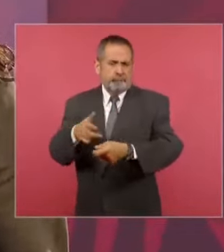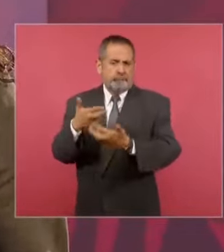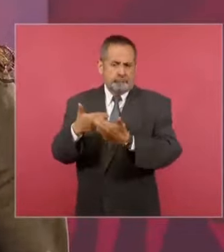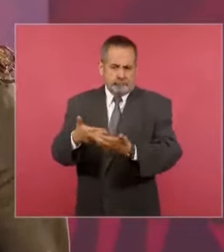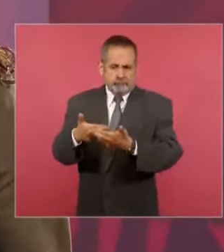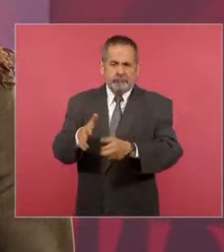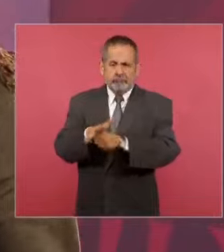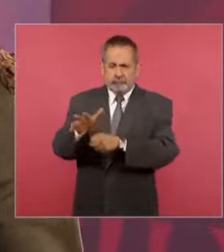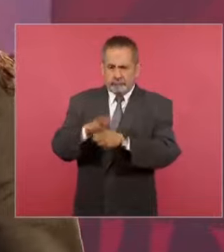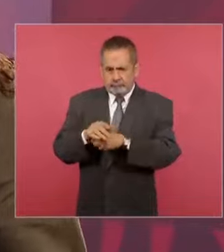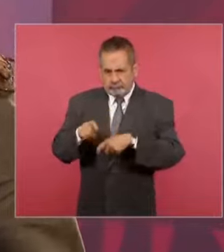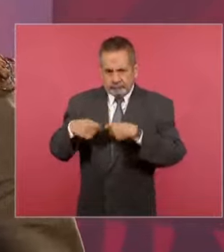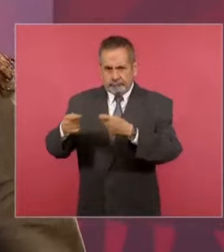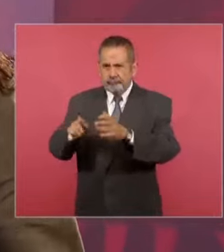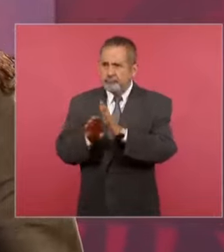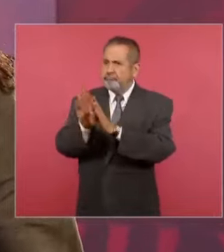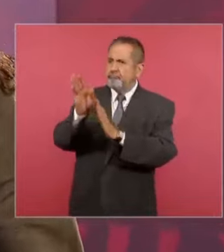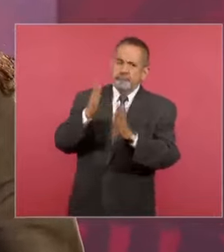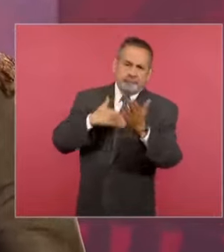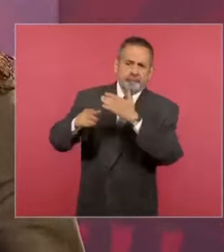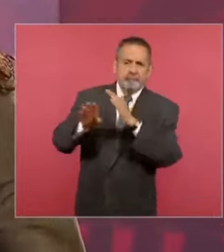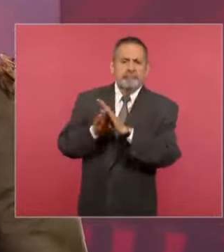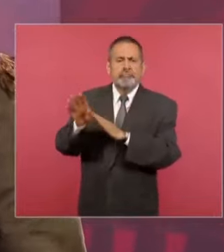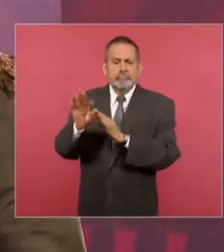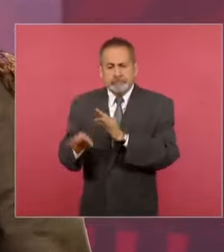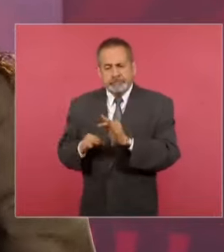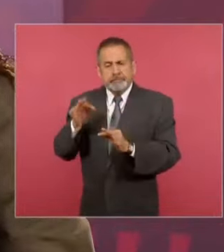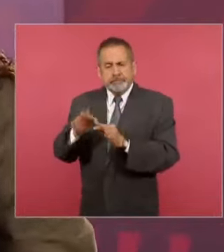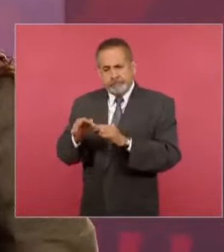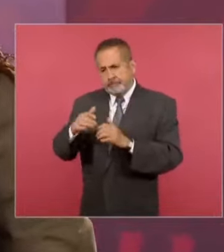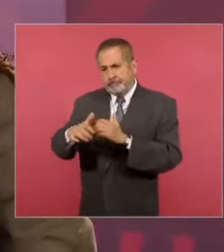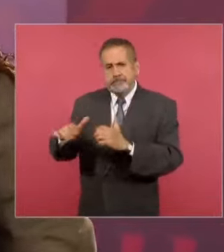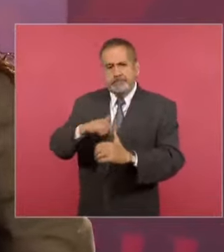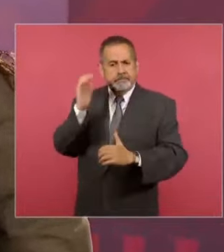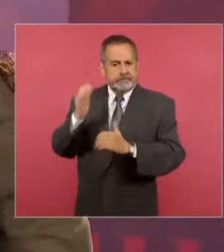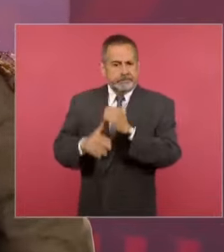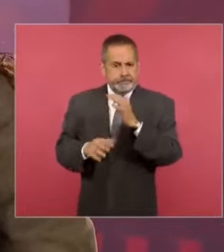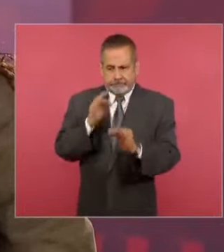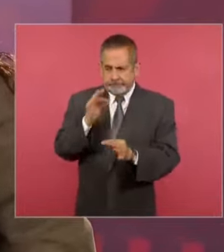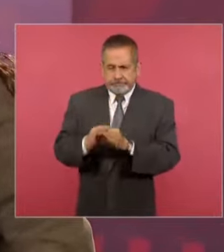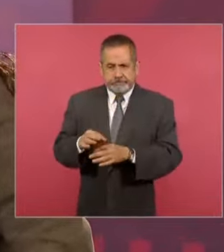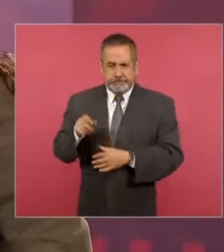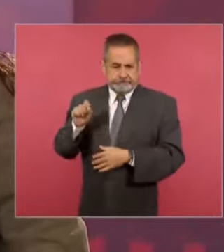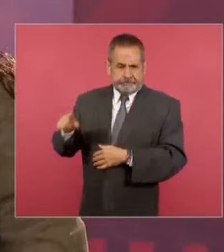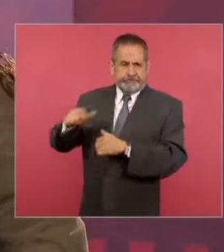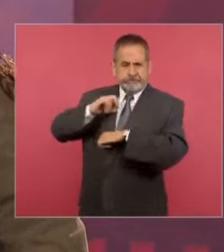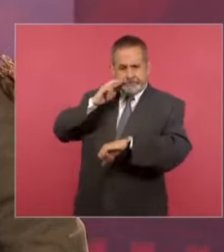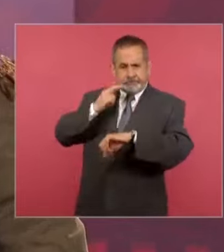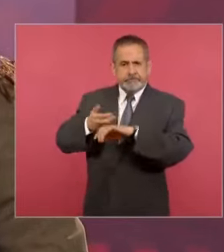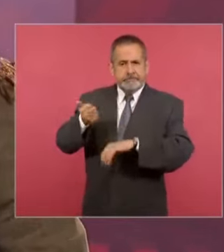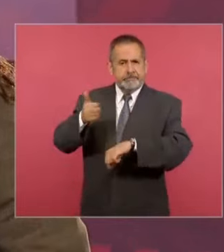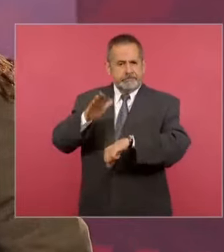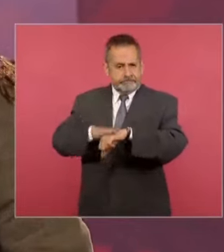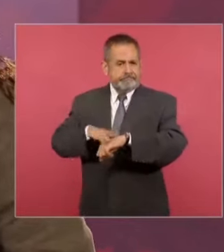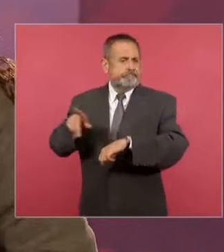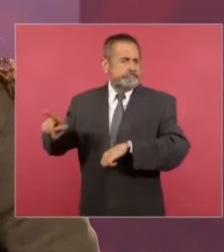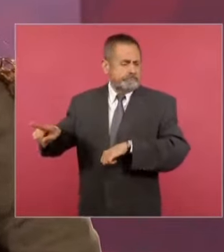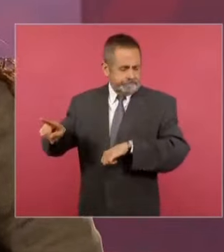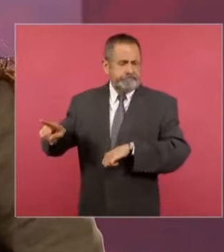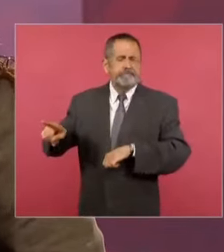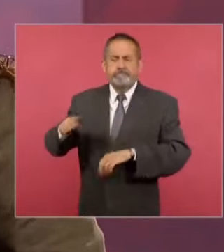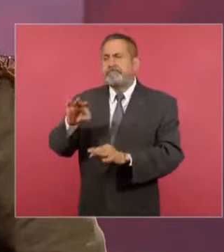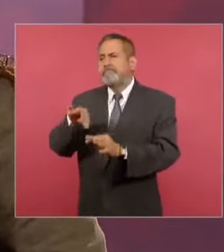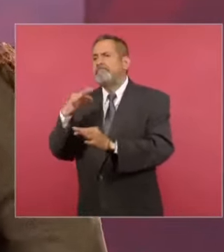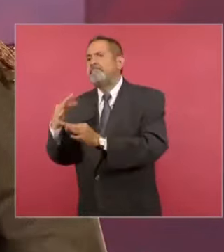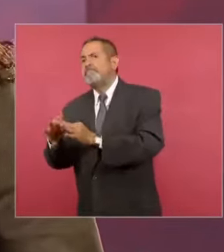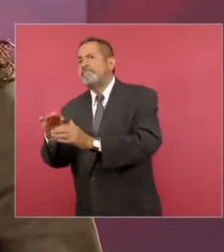no sólo para impulsar el desarrollo, sino para poder concluir dentro de la administración del presidente con todos estos